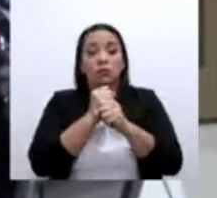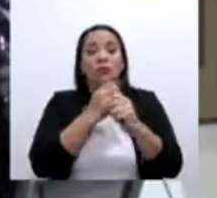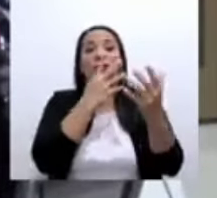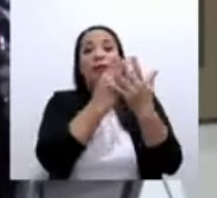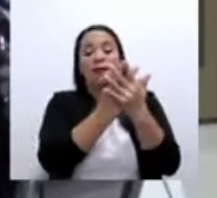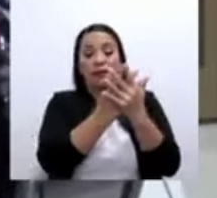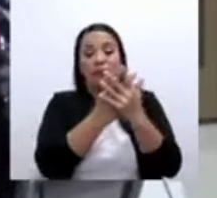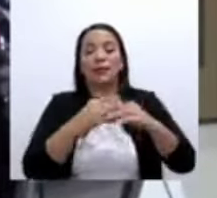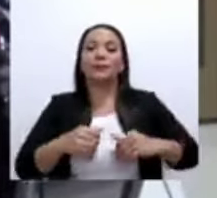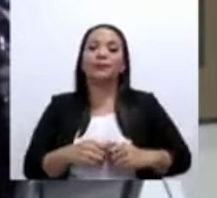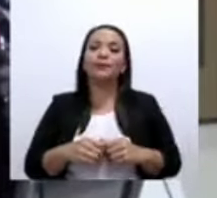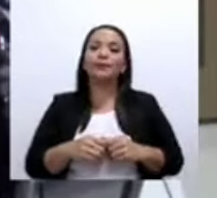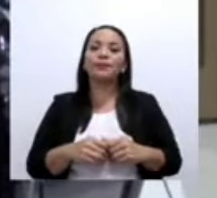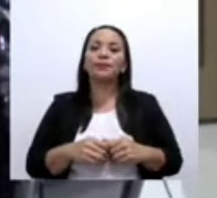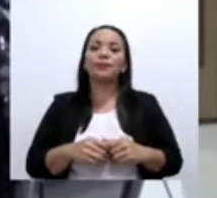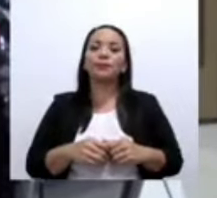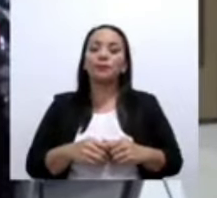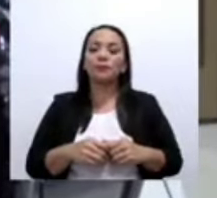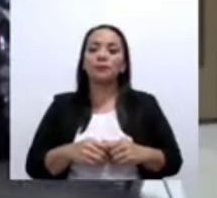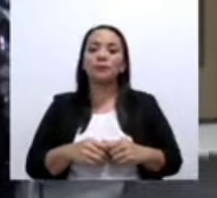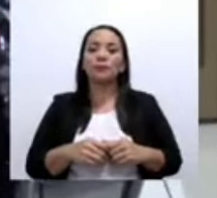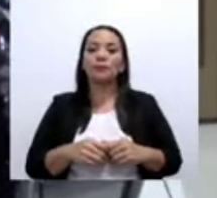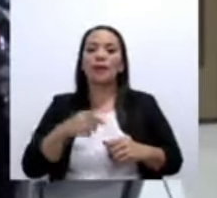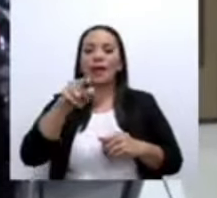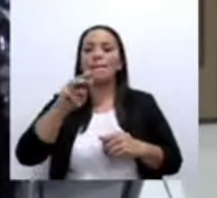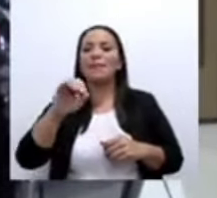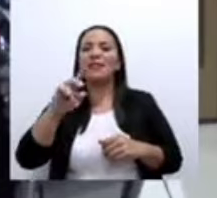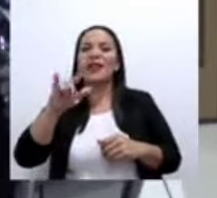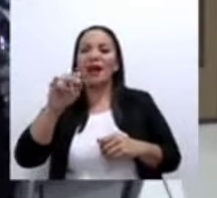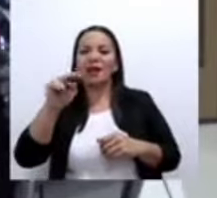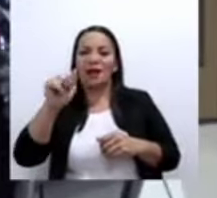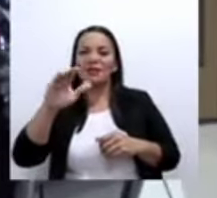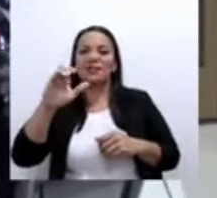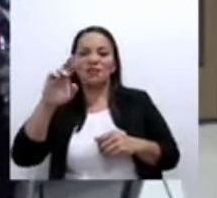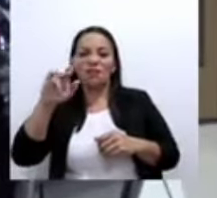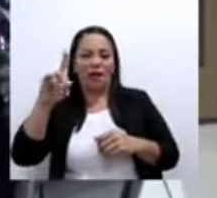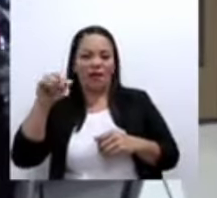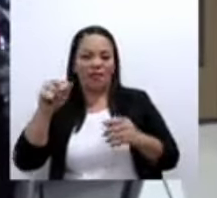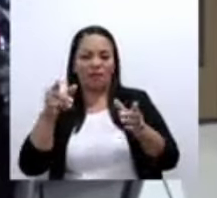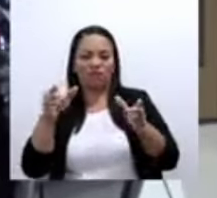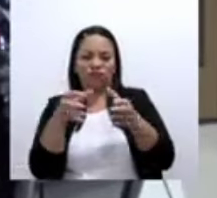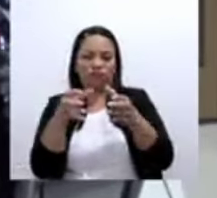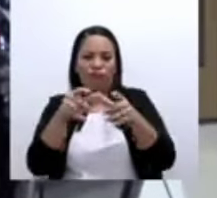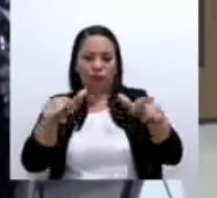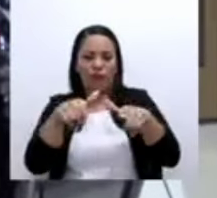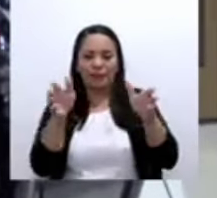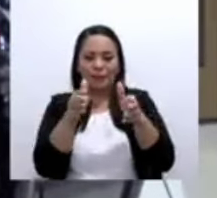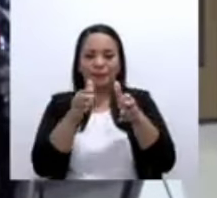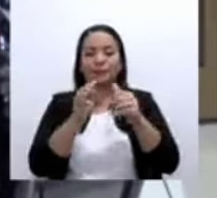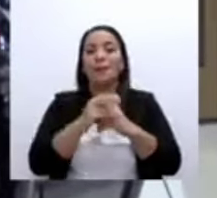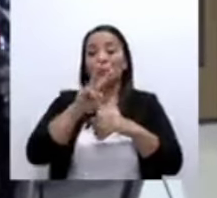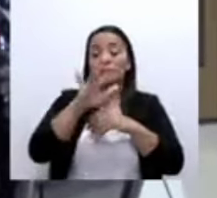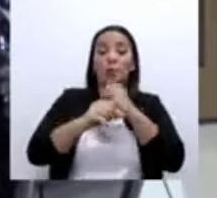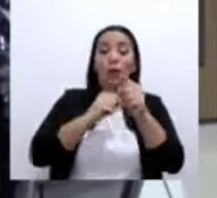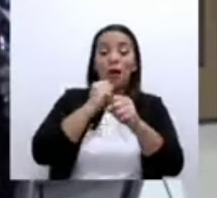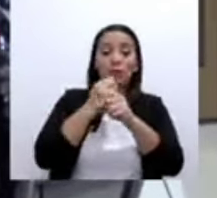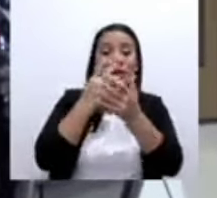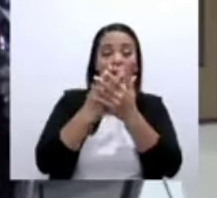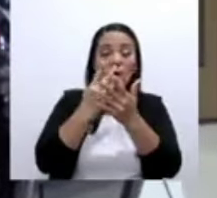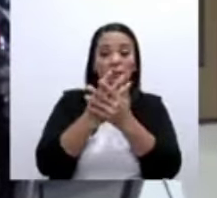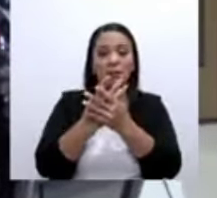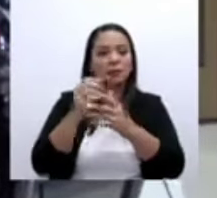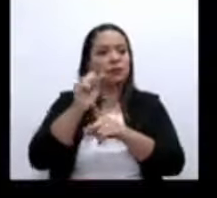Está en mediana cerrada. Veinticinco años de cárcel es una situación prácticamente